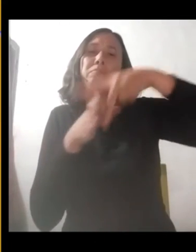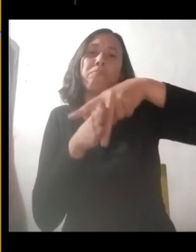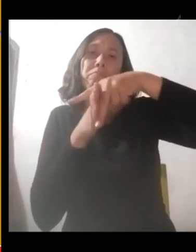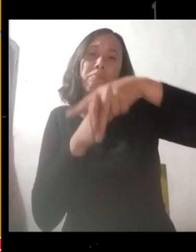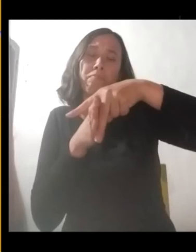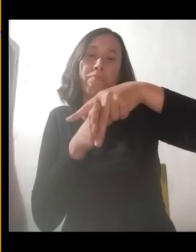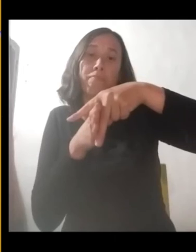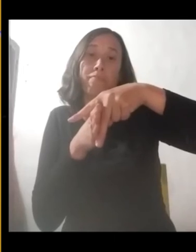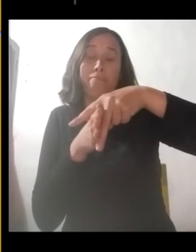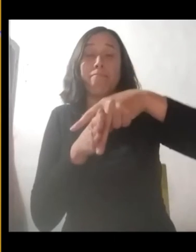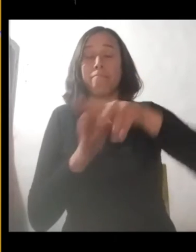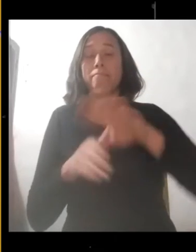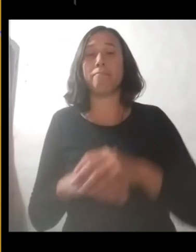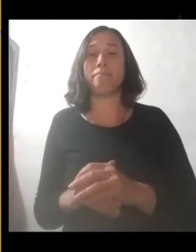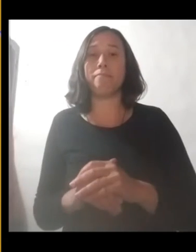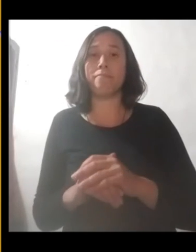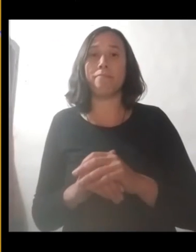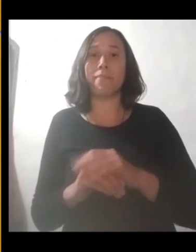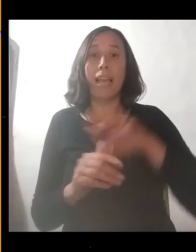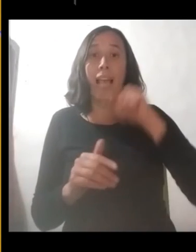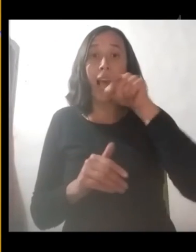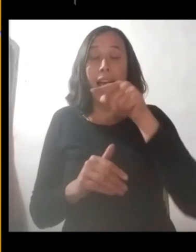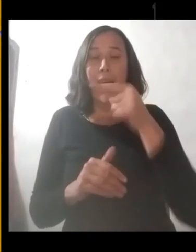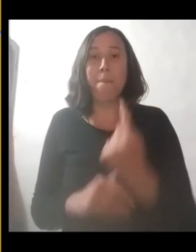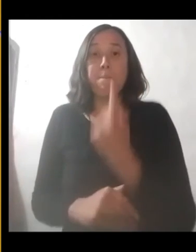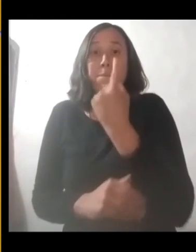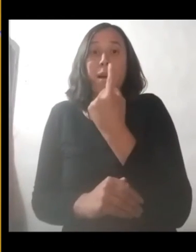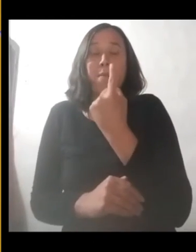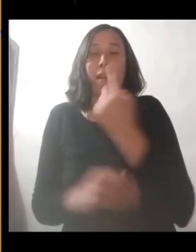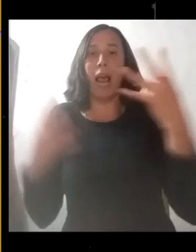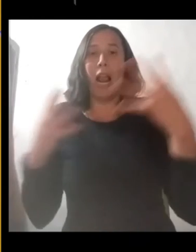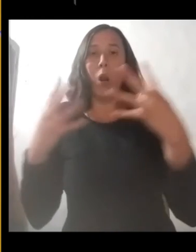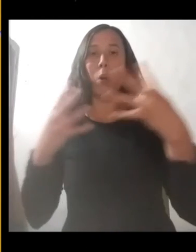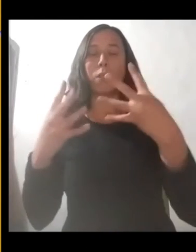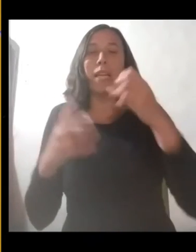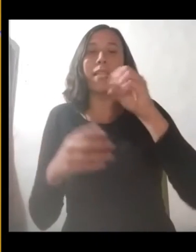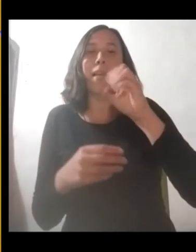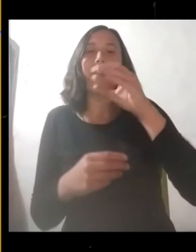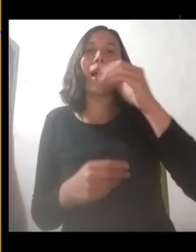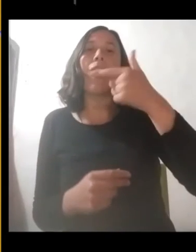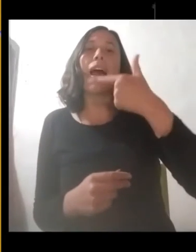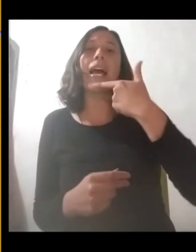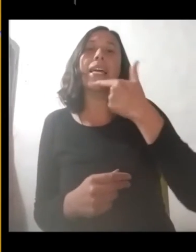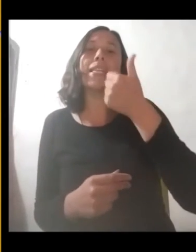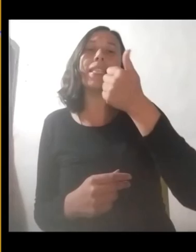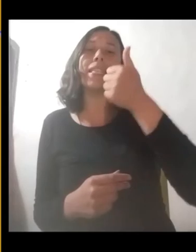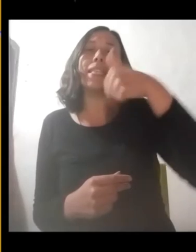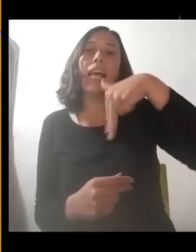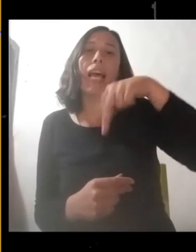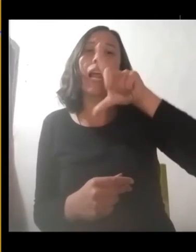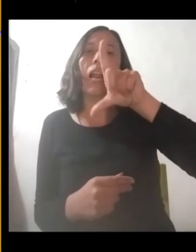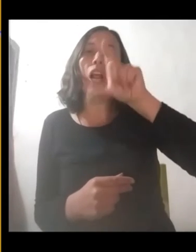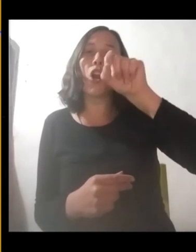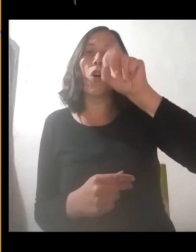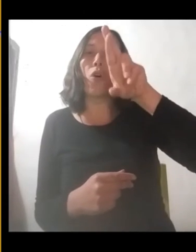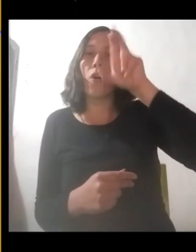a Caballo. Donde por primera vez, lucharon en la famosa Batalla de San Lorenzo.